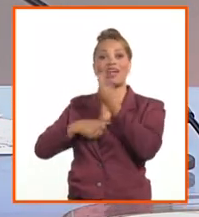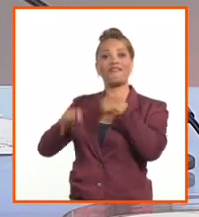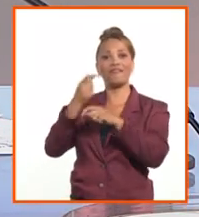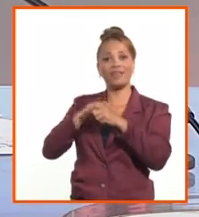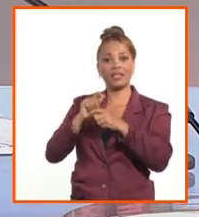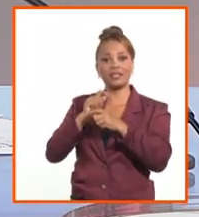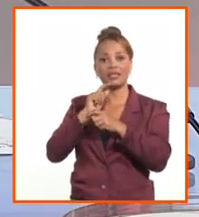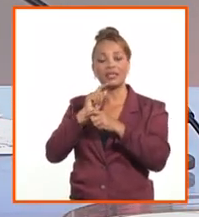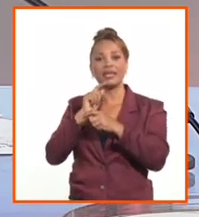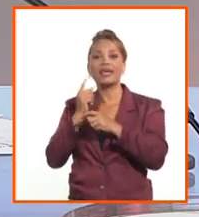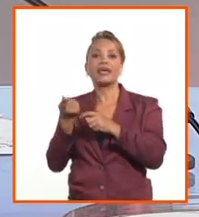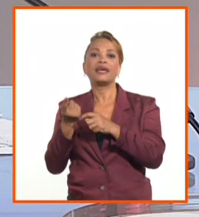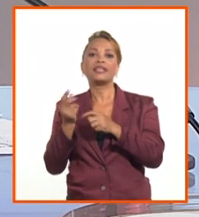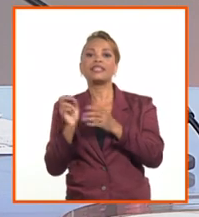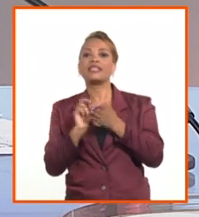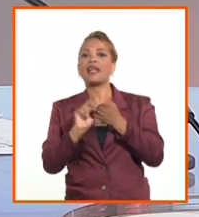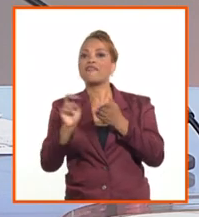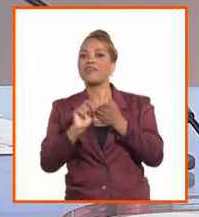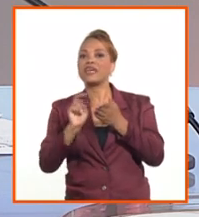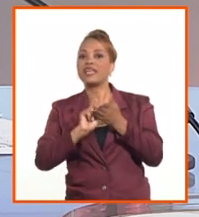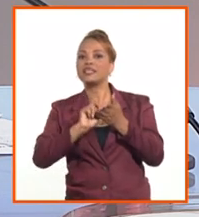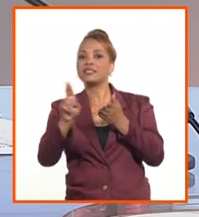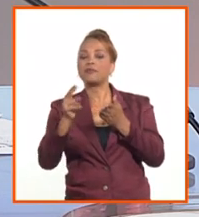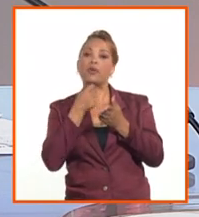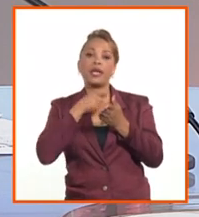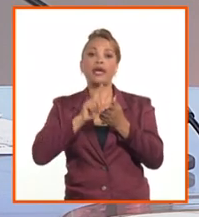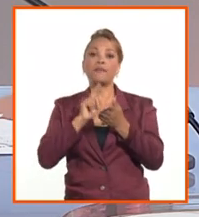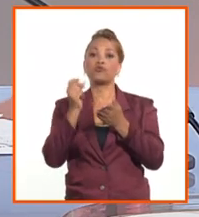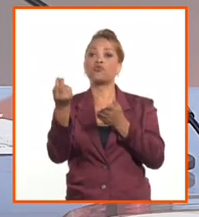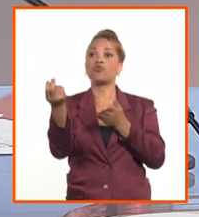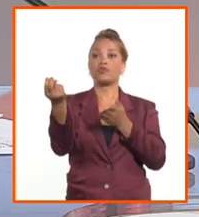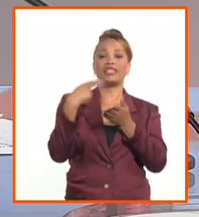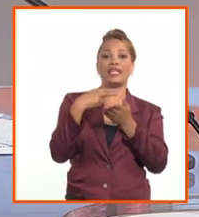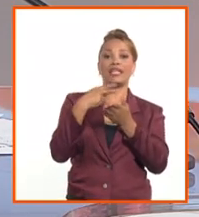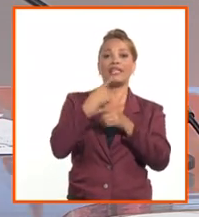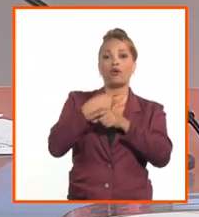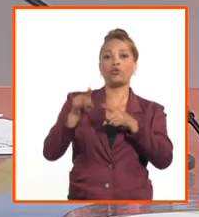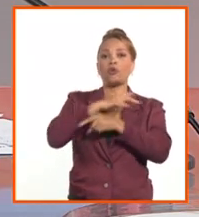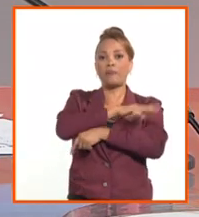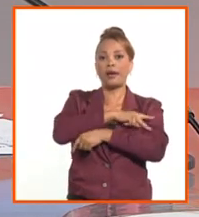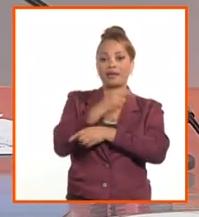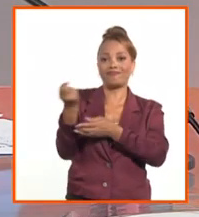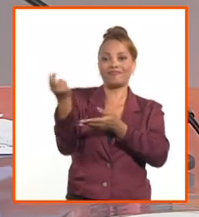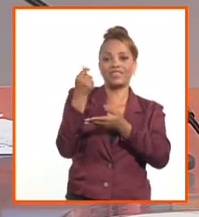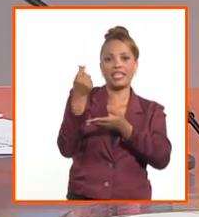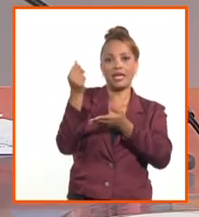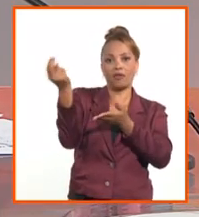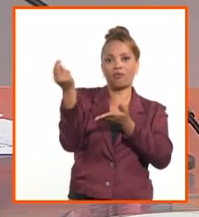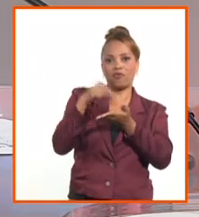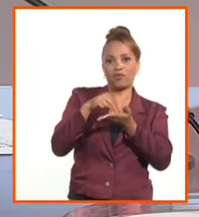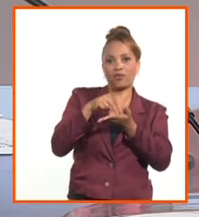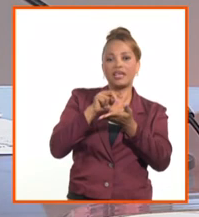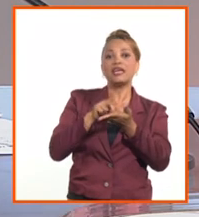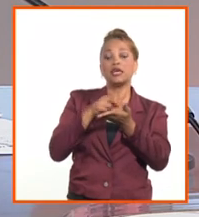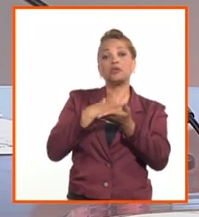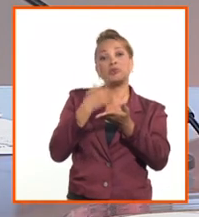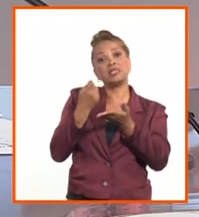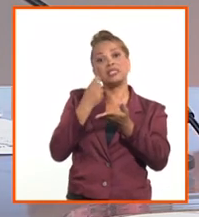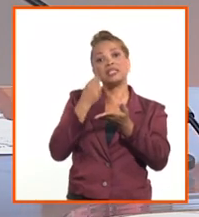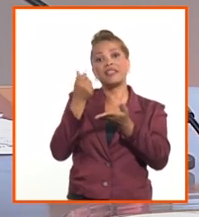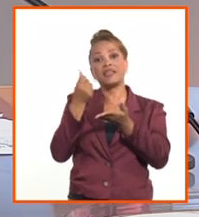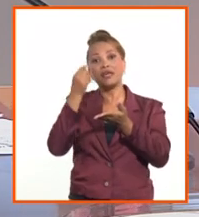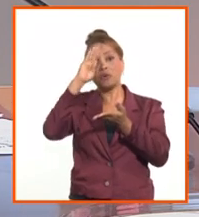transferencias que reciban desde el exterior. Si usted recibe una transferencia desde el exterior y usted tiene una necesidad de moneda nacional, pues usted puede